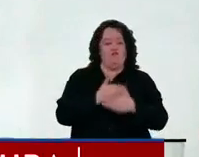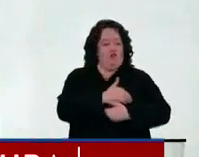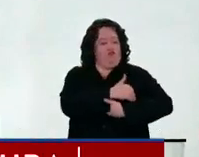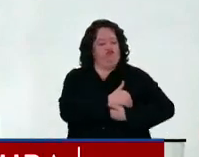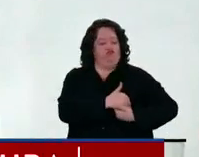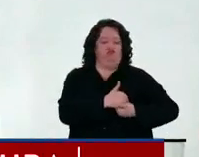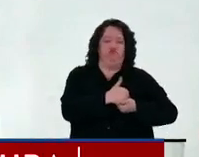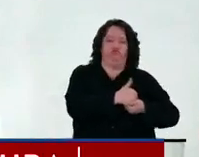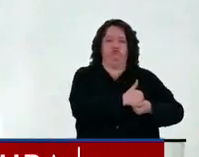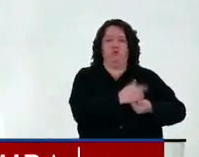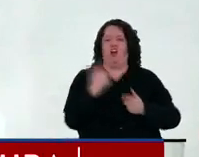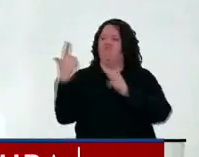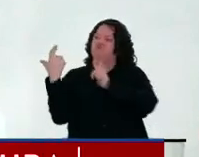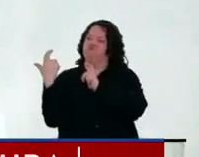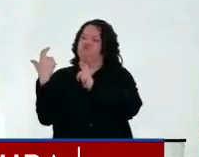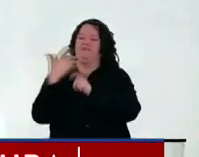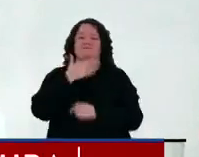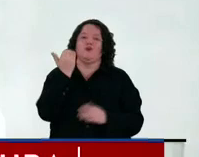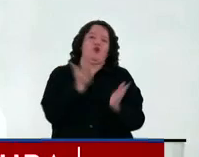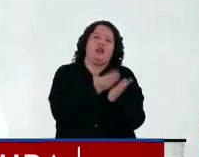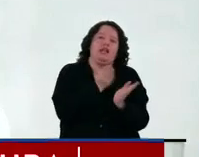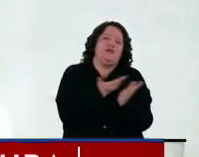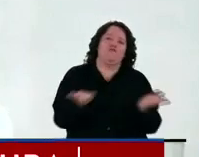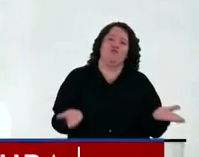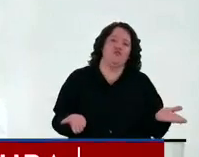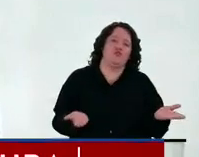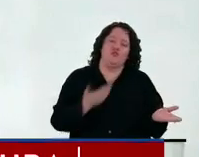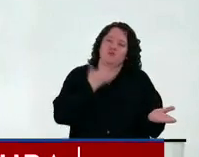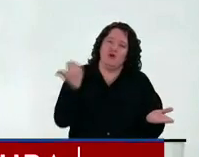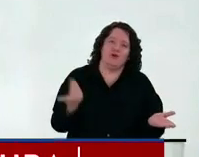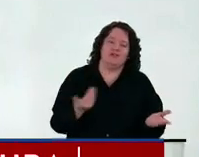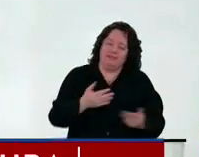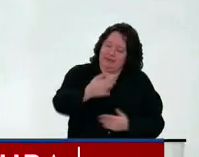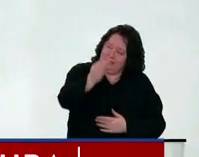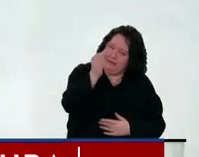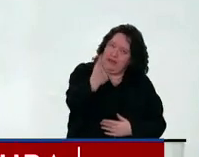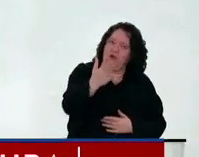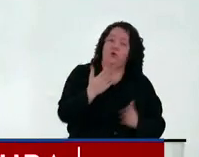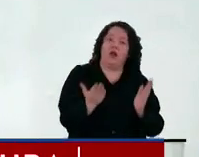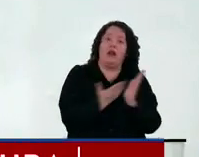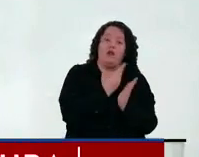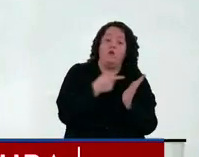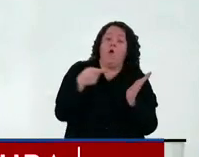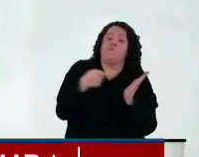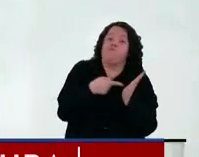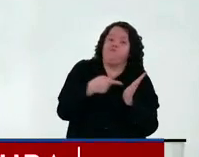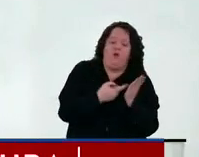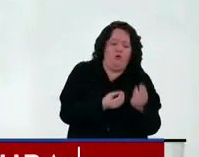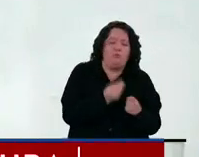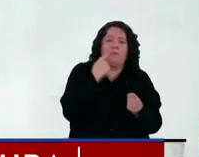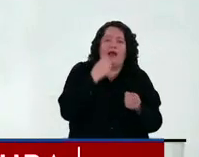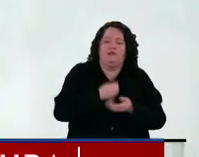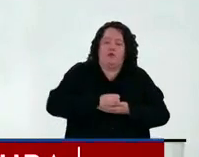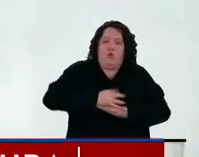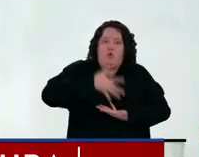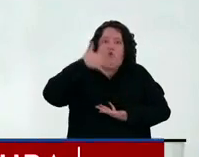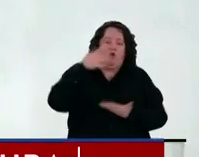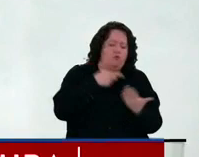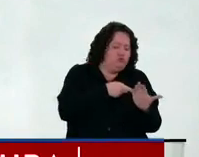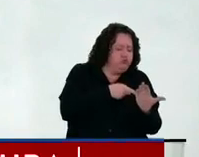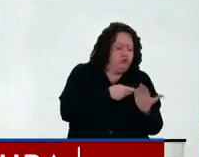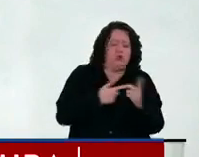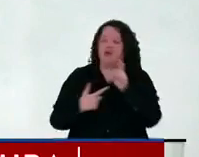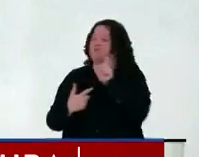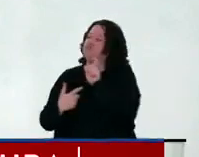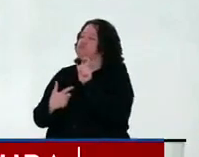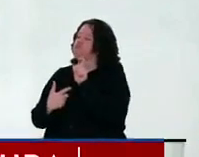que un fusil. Les puedo asegurar que en el libro encontrarán más riqueza que en